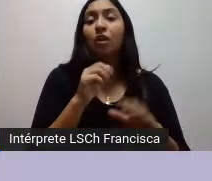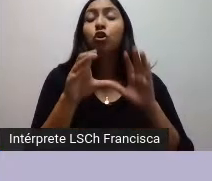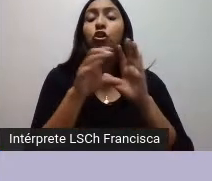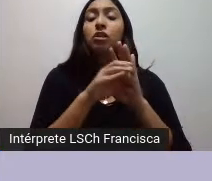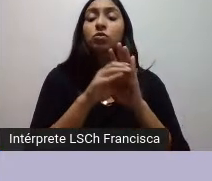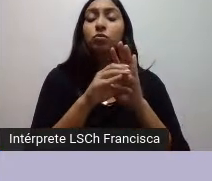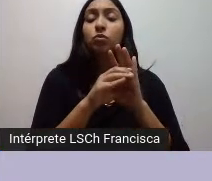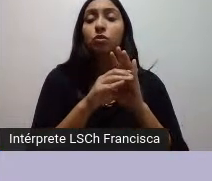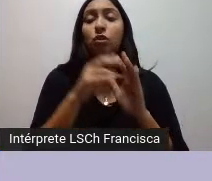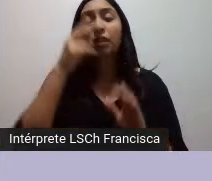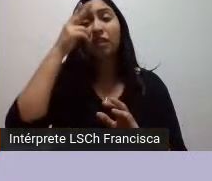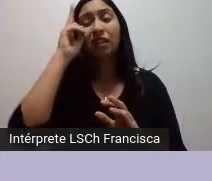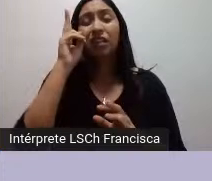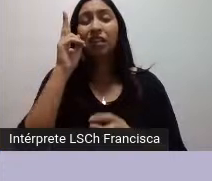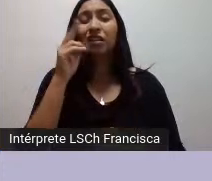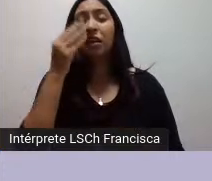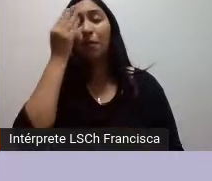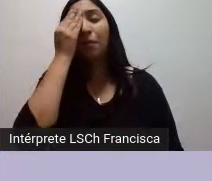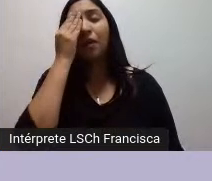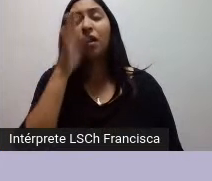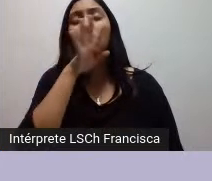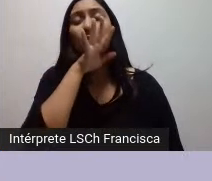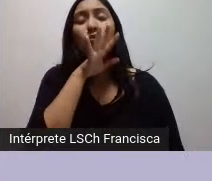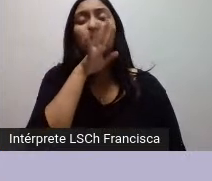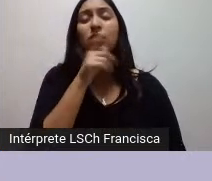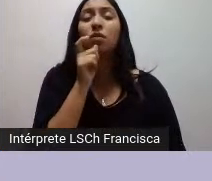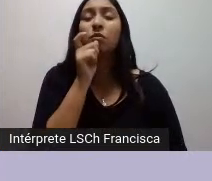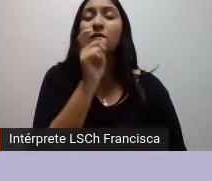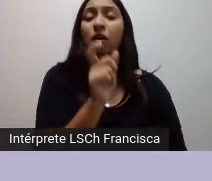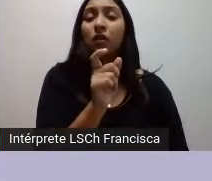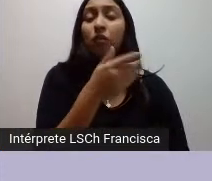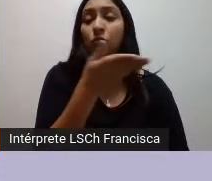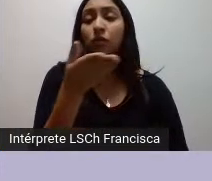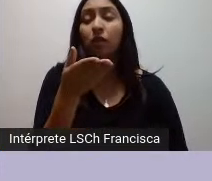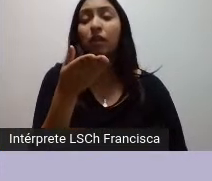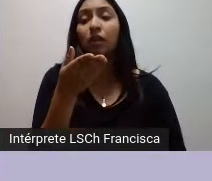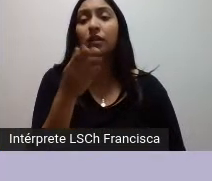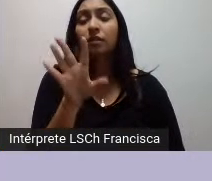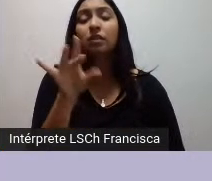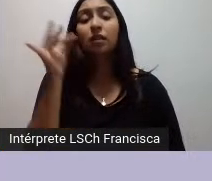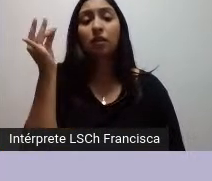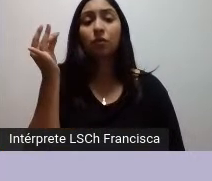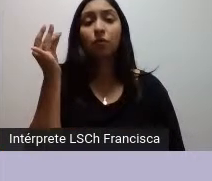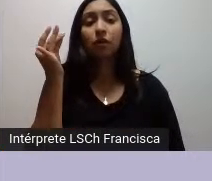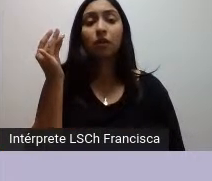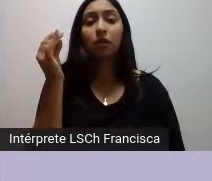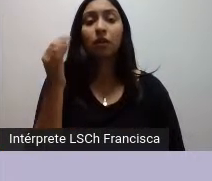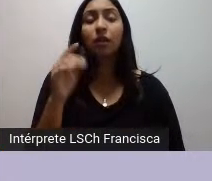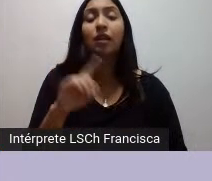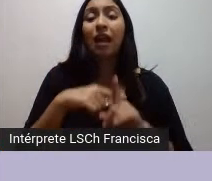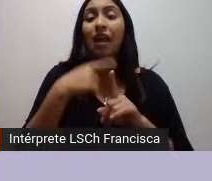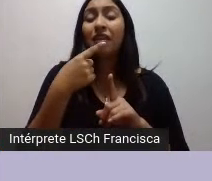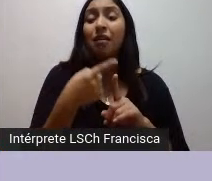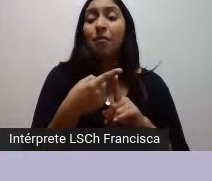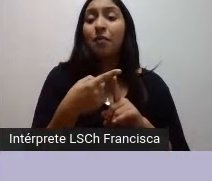es un concepto mal usado que ustedes se pueden dar cuenta a esta altura de la sesión pero señalar además que son privilegios